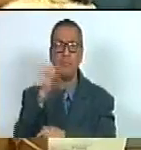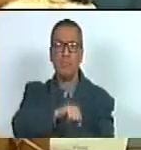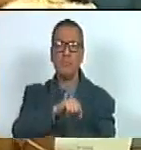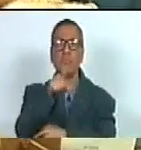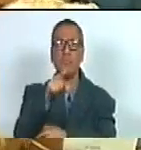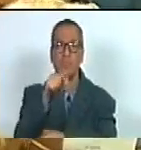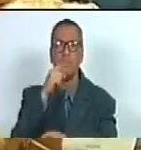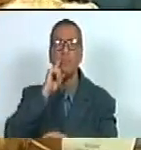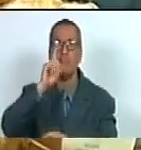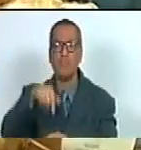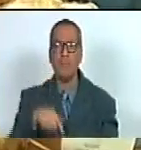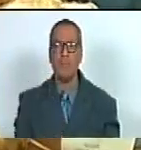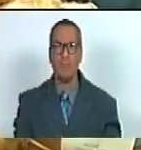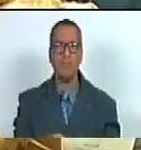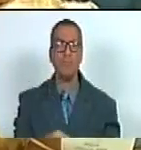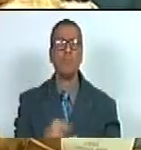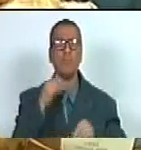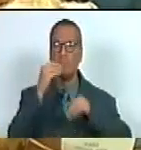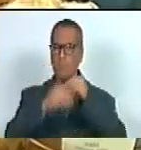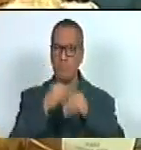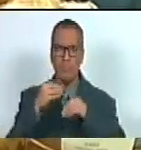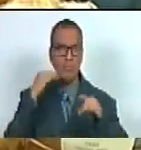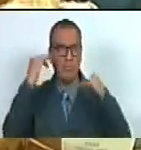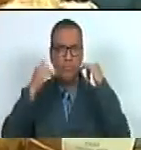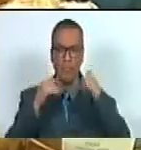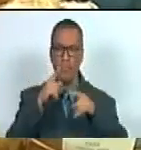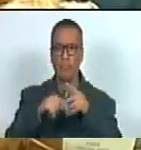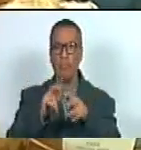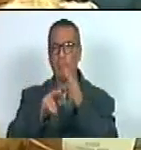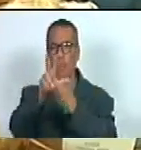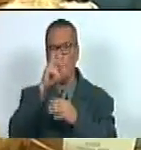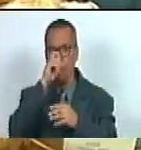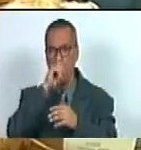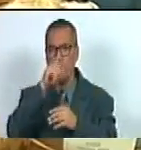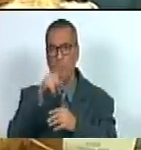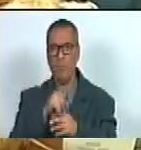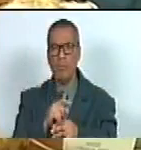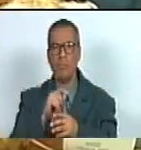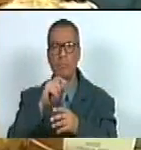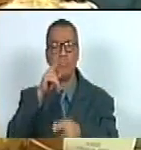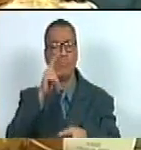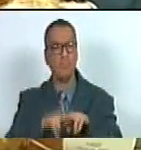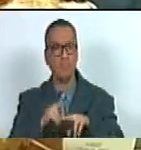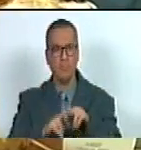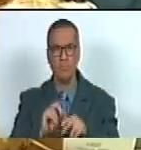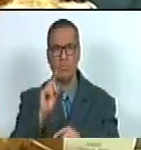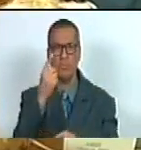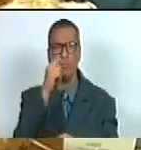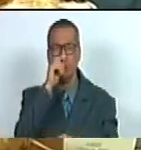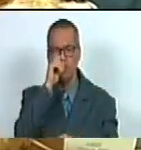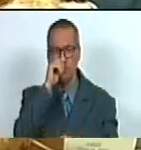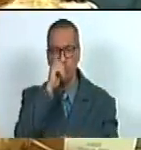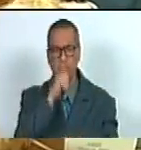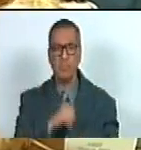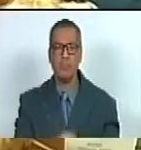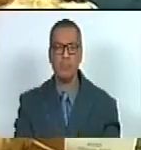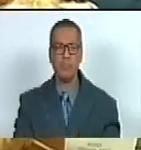pero también celebramos los tres años de la operación Negro Primero hace